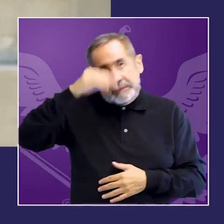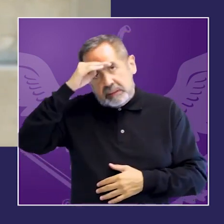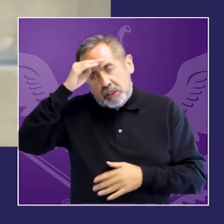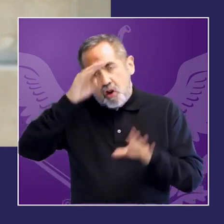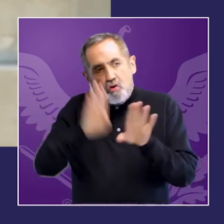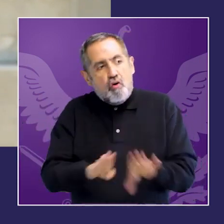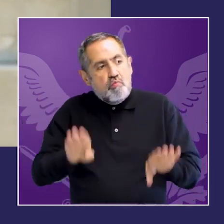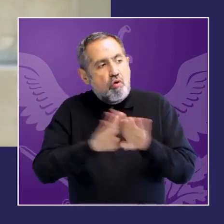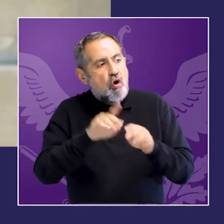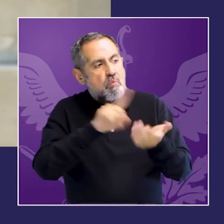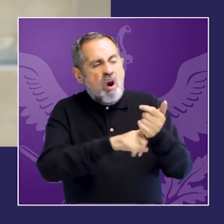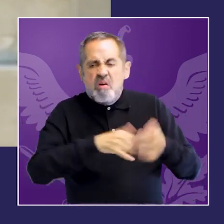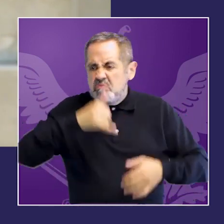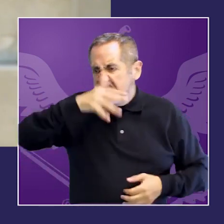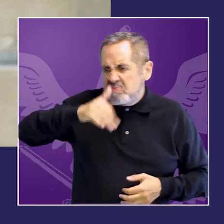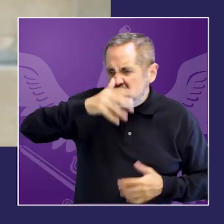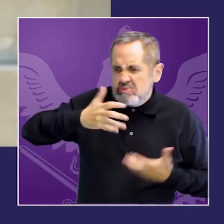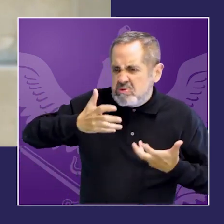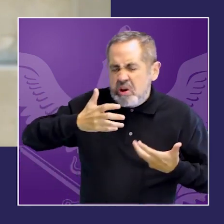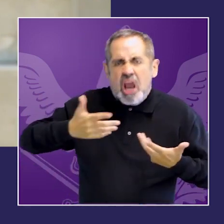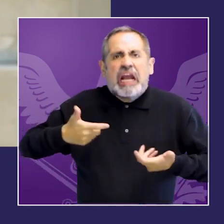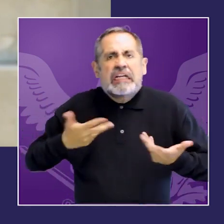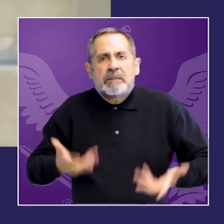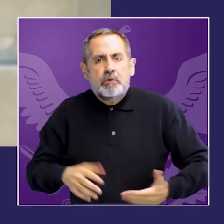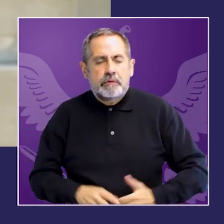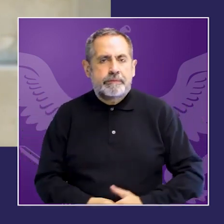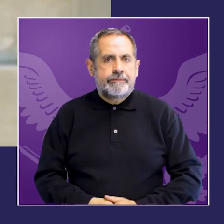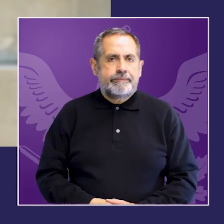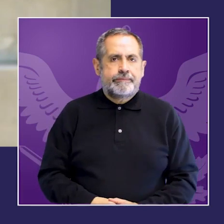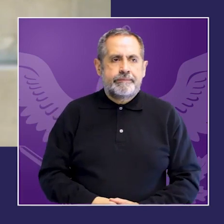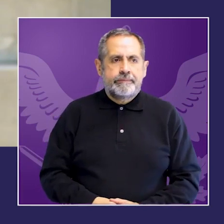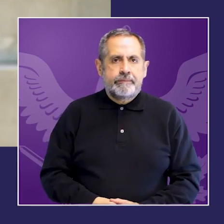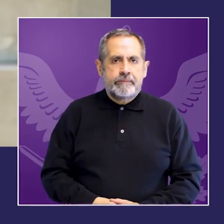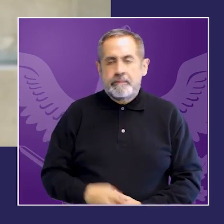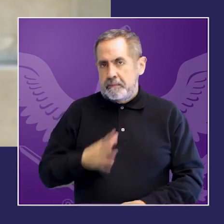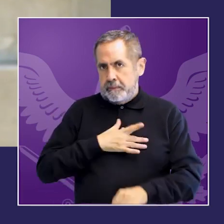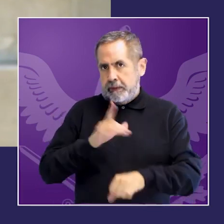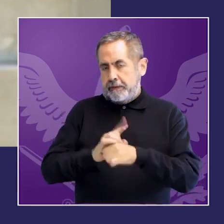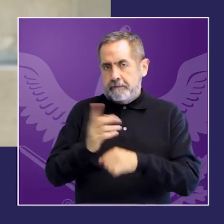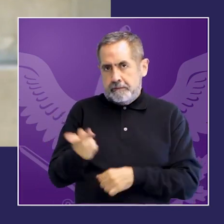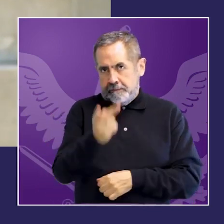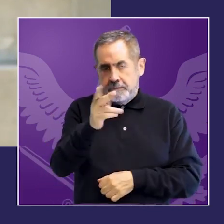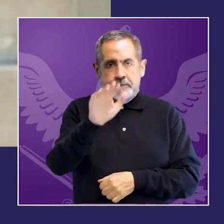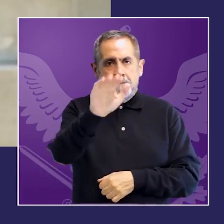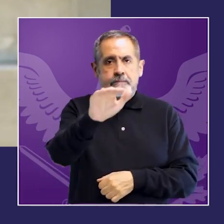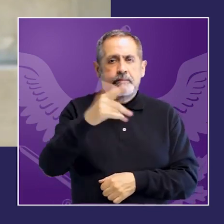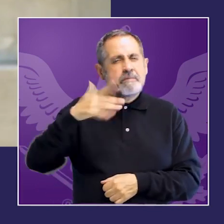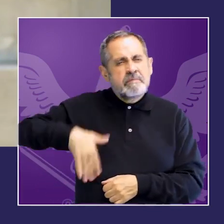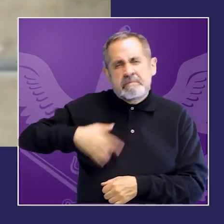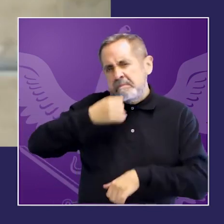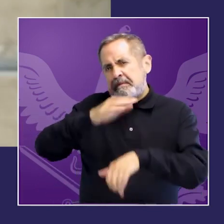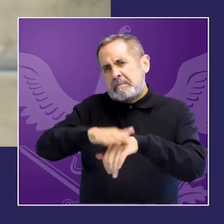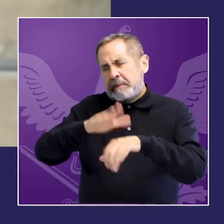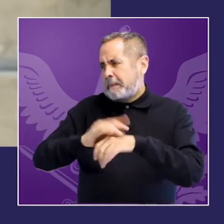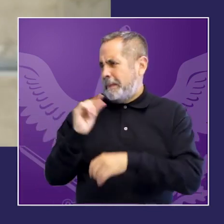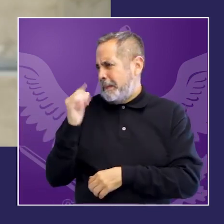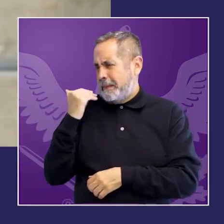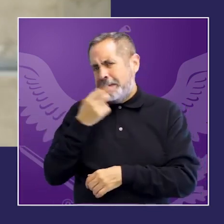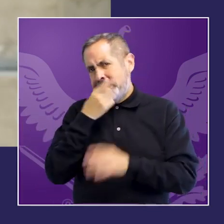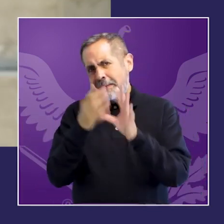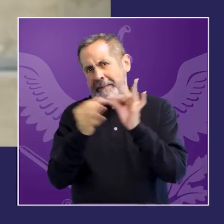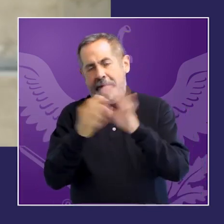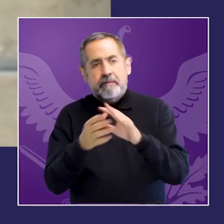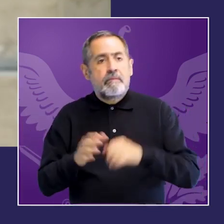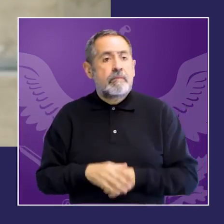con esos agresores qué tal buenos días quería hacer una observación a lo que se comentó recién hay